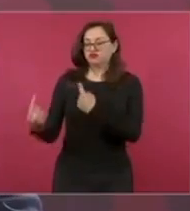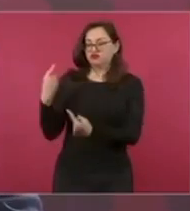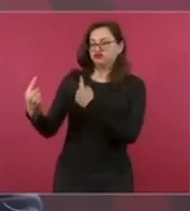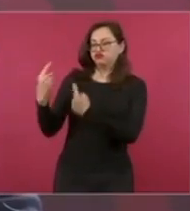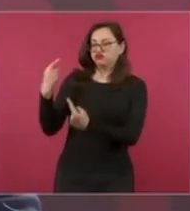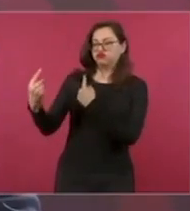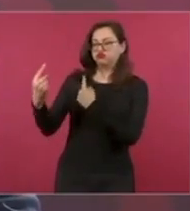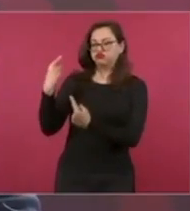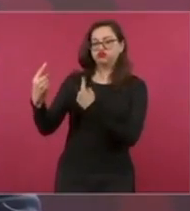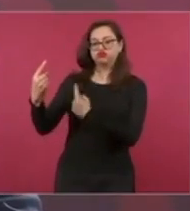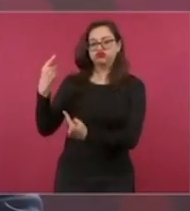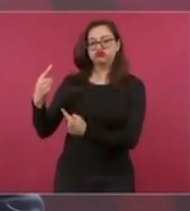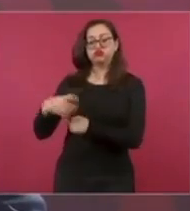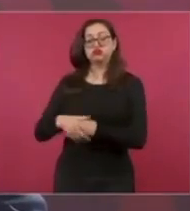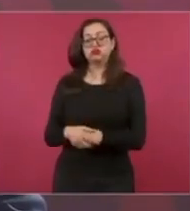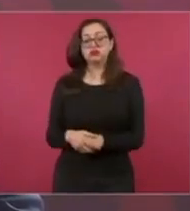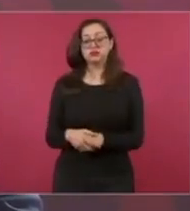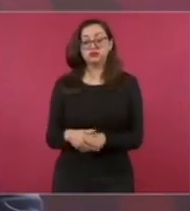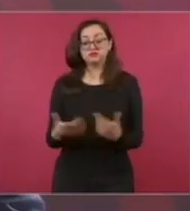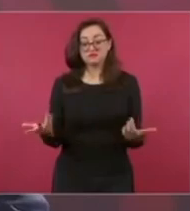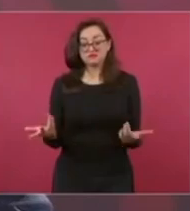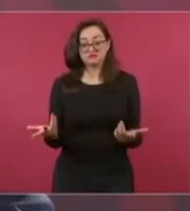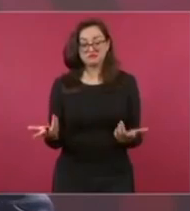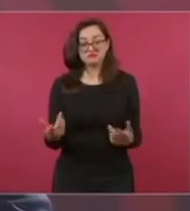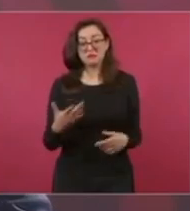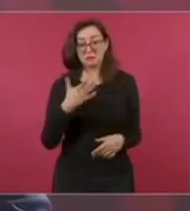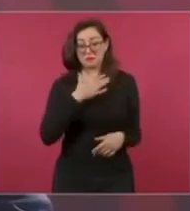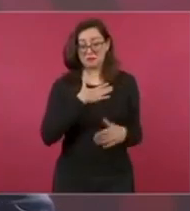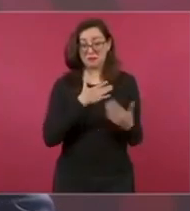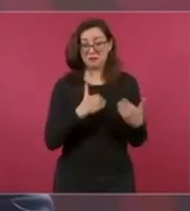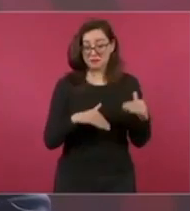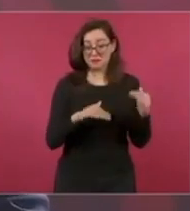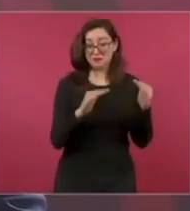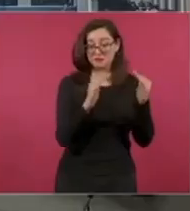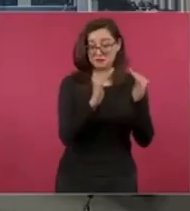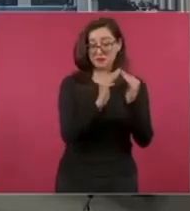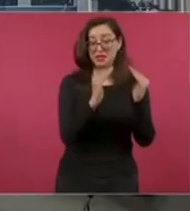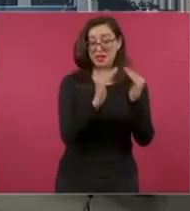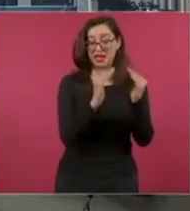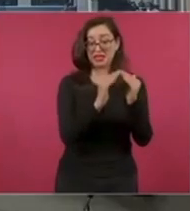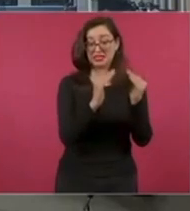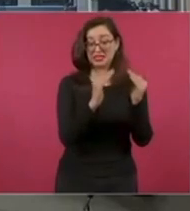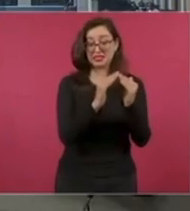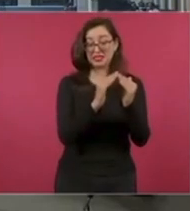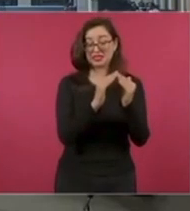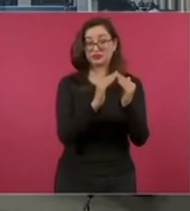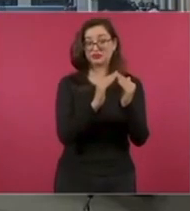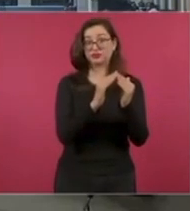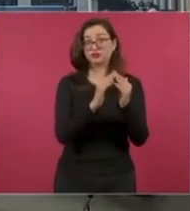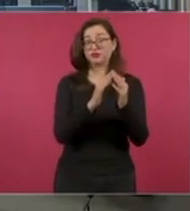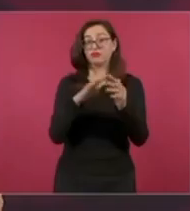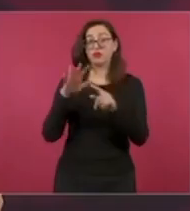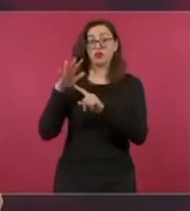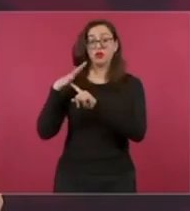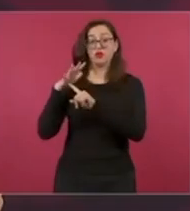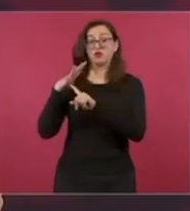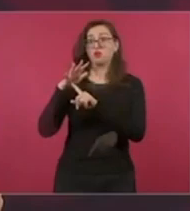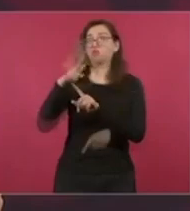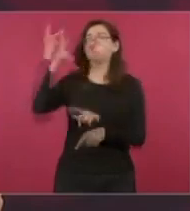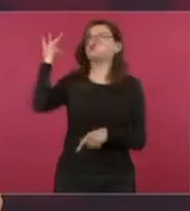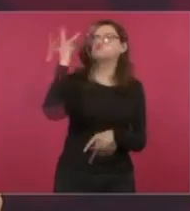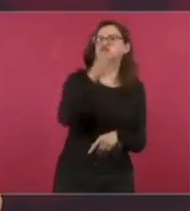volar los helicópteros, ¿no? Así, ahí sí, vuelos rasantes, en la casa,